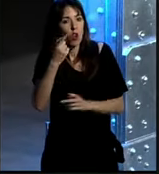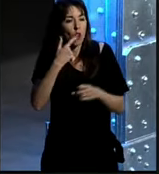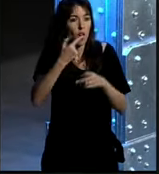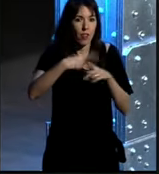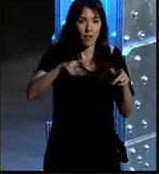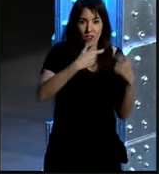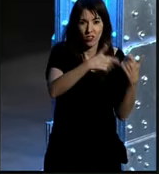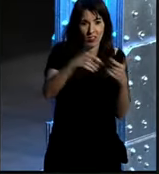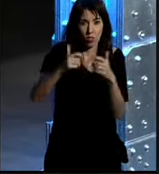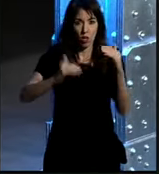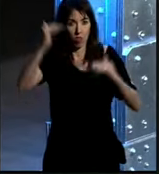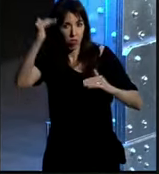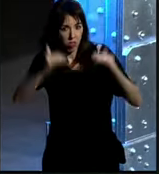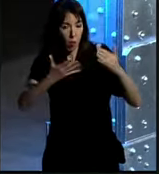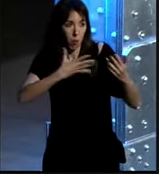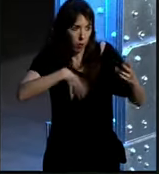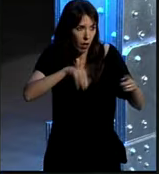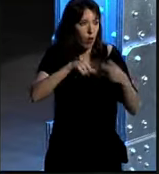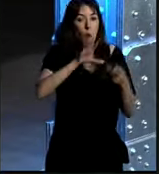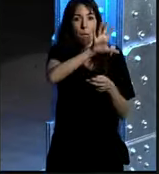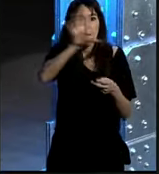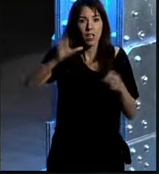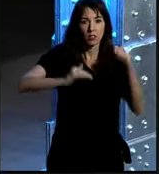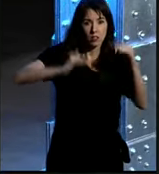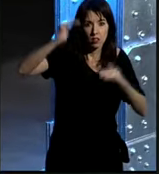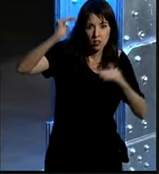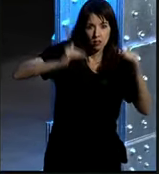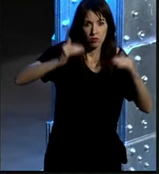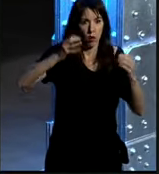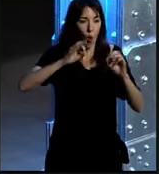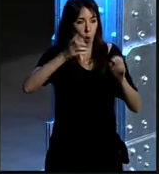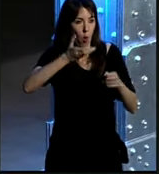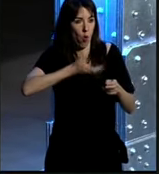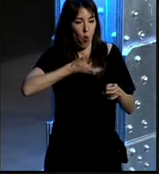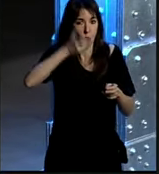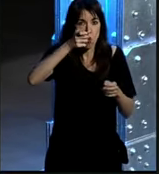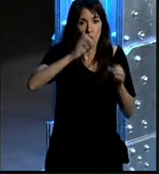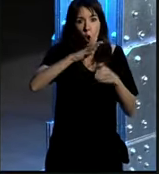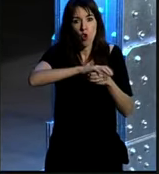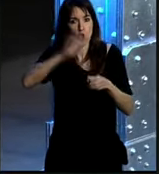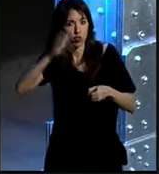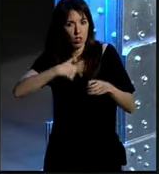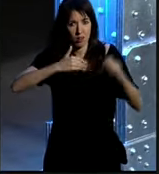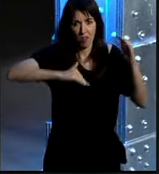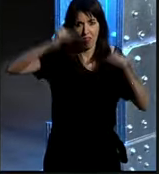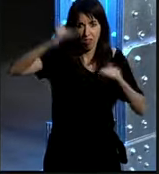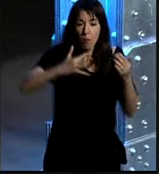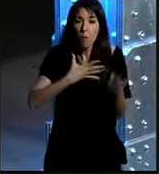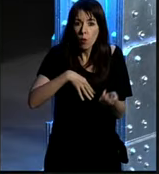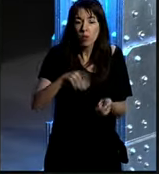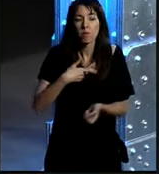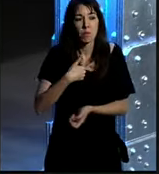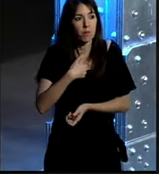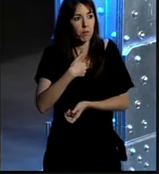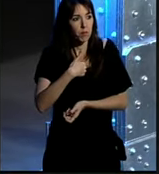diferencias entre sectores de la población que no haya diferencia entre regiones de un país o de un o de un continente pero pero para